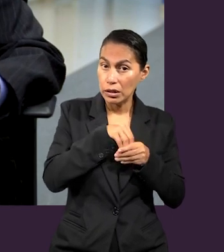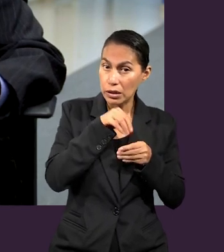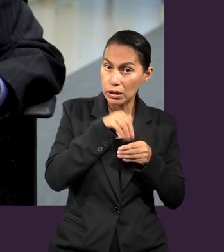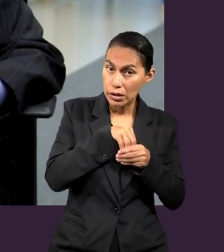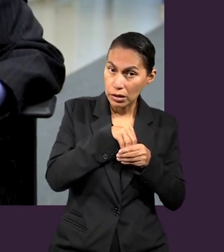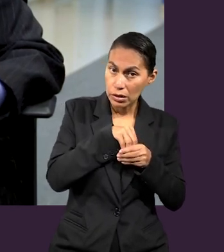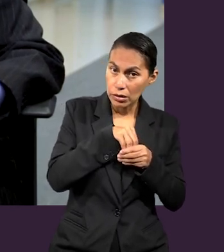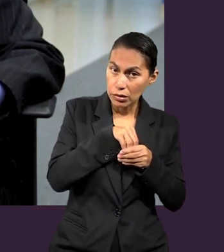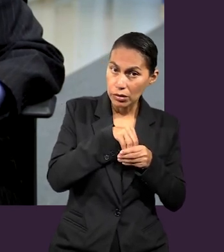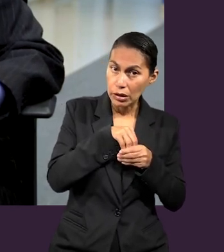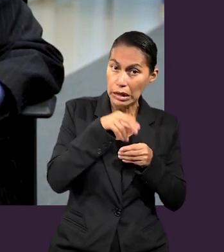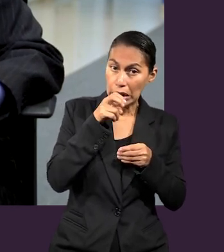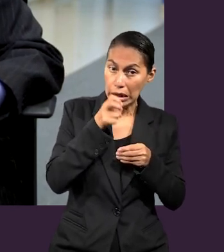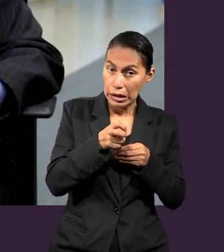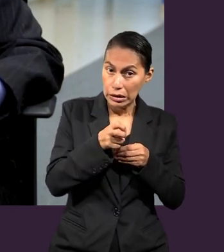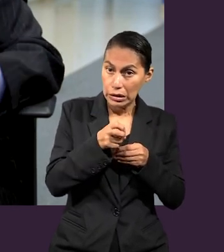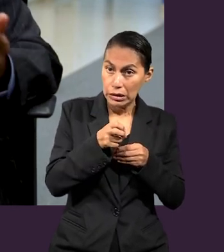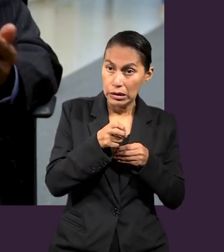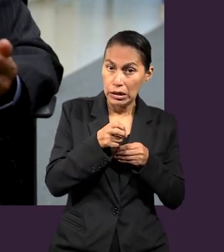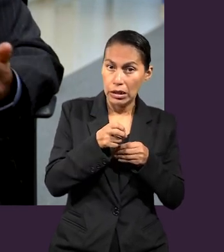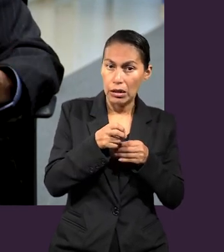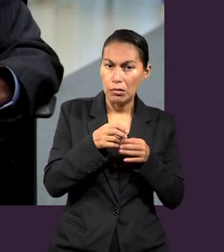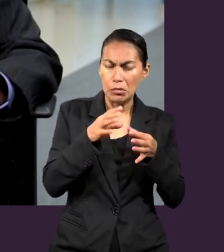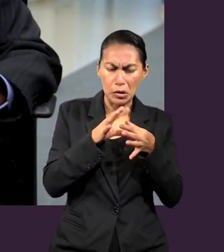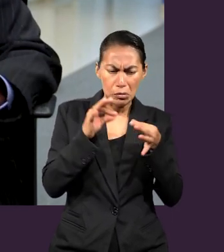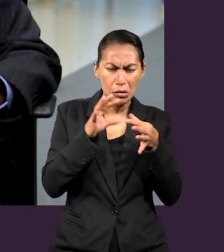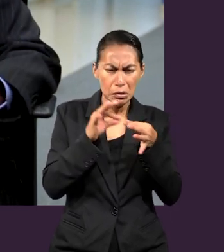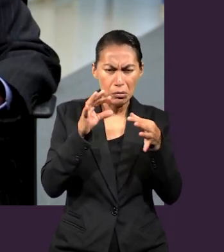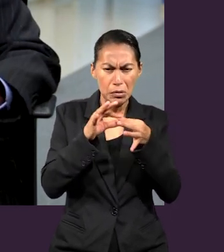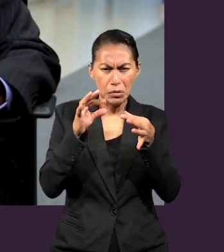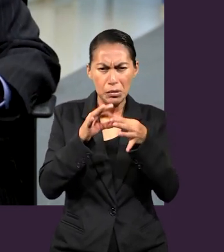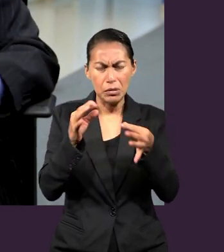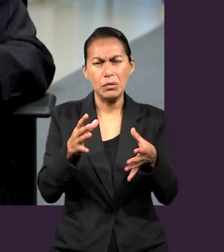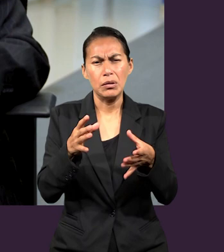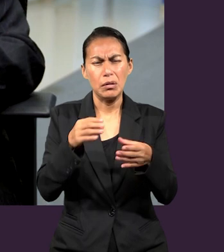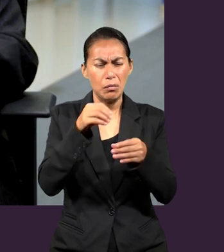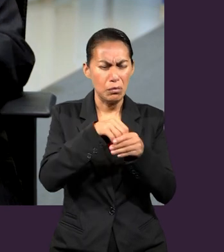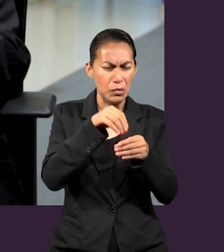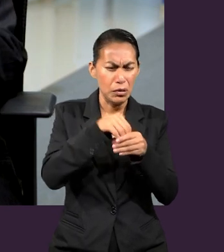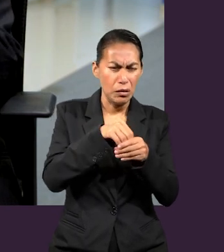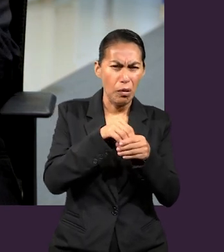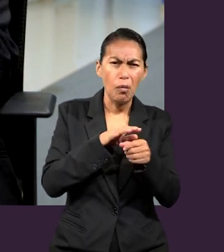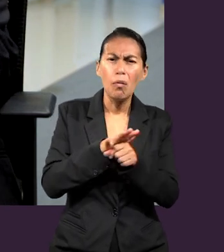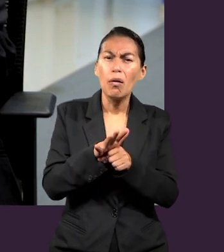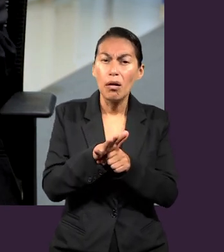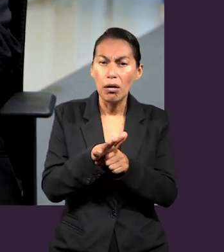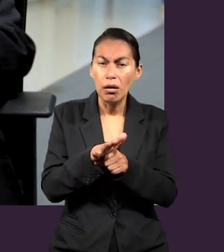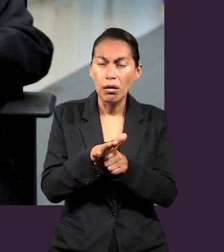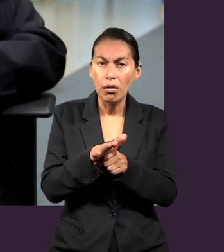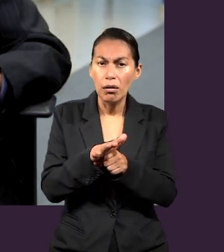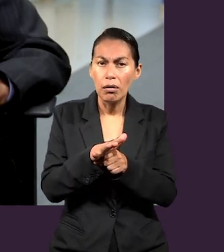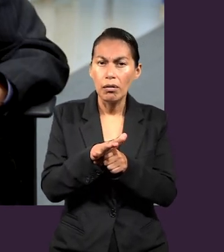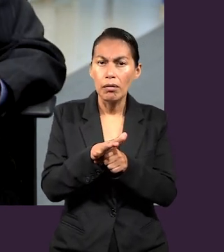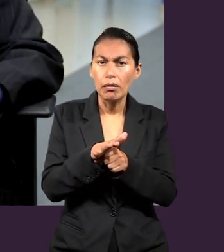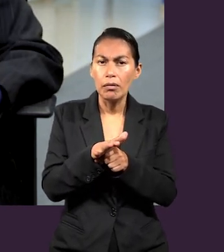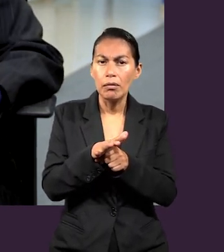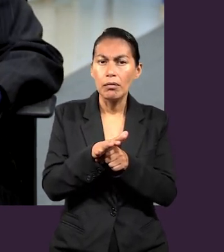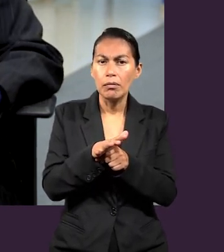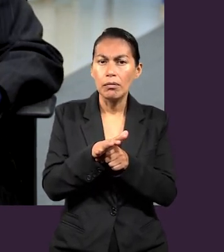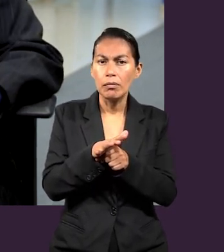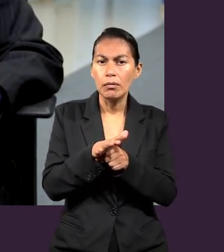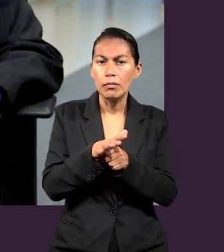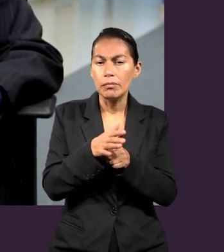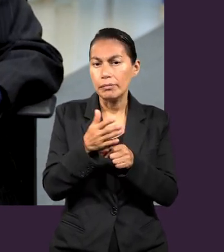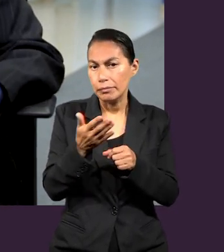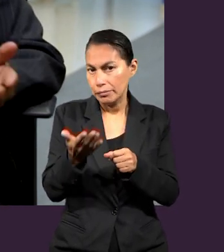los versículos entonces dice que hay un misterio y ese tema lo va a ir desarrollando a través de la carta.